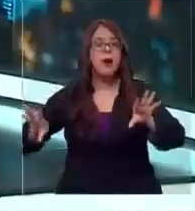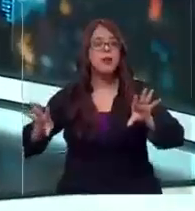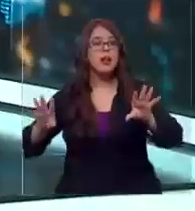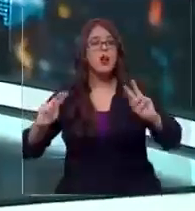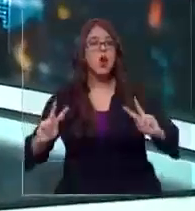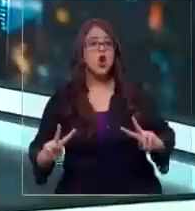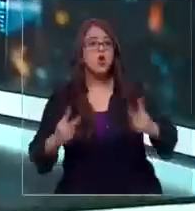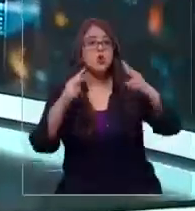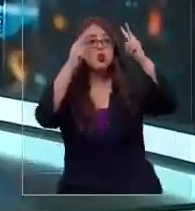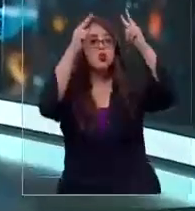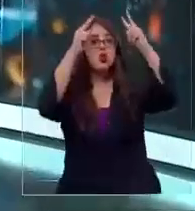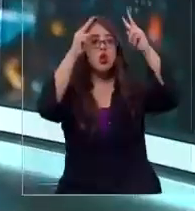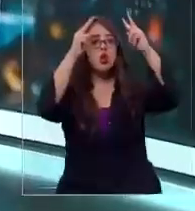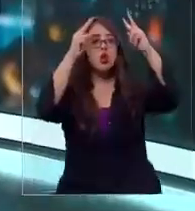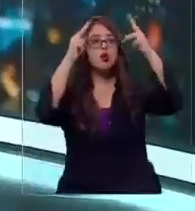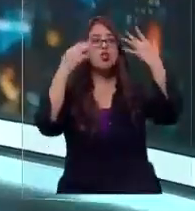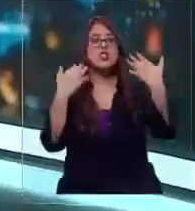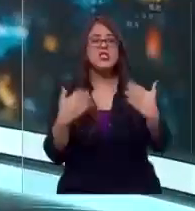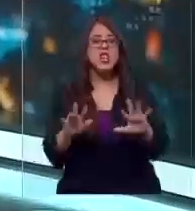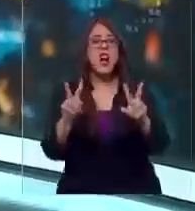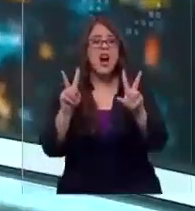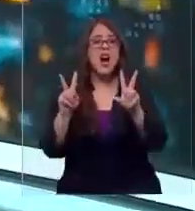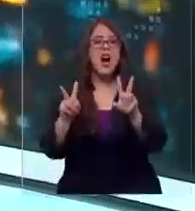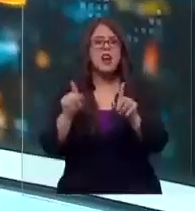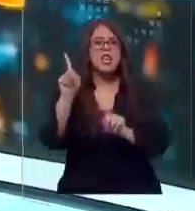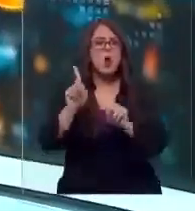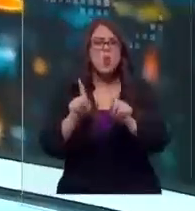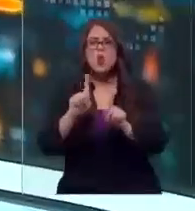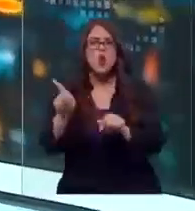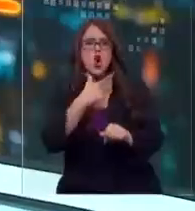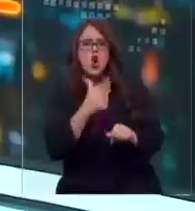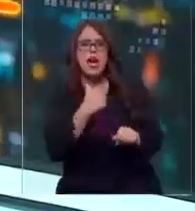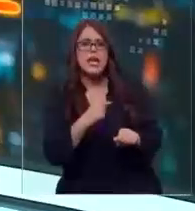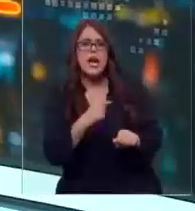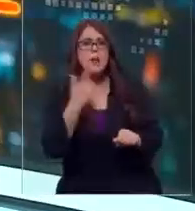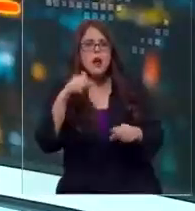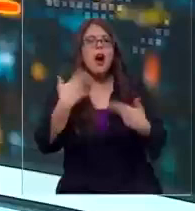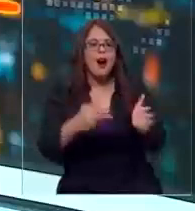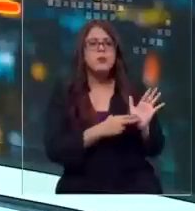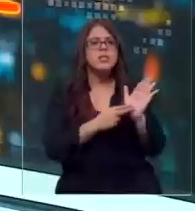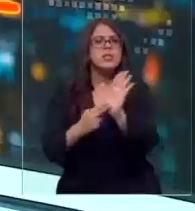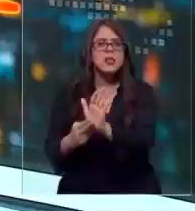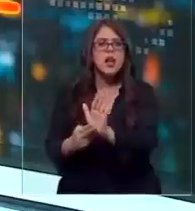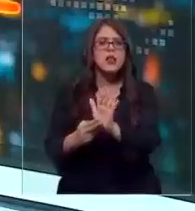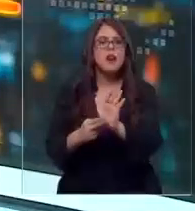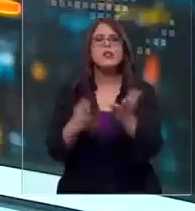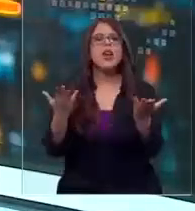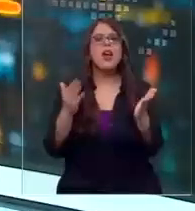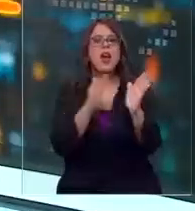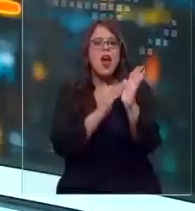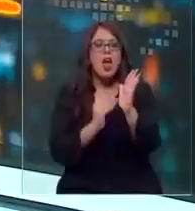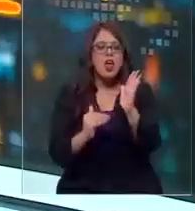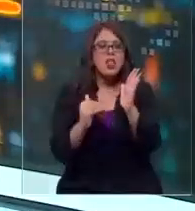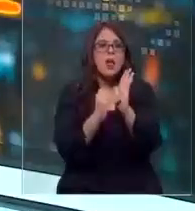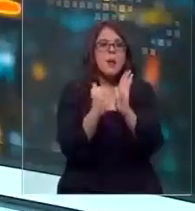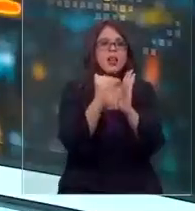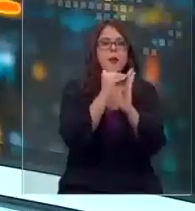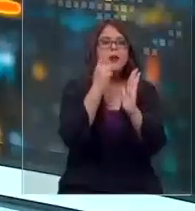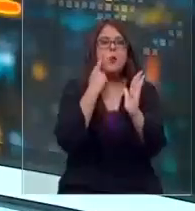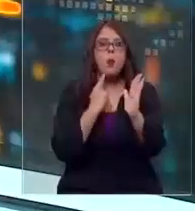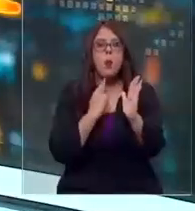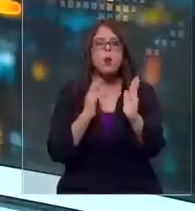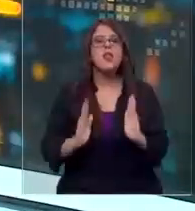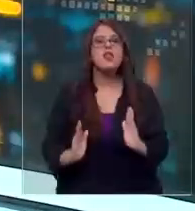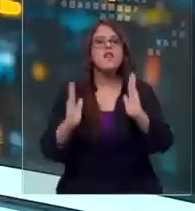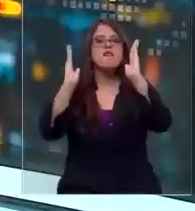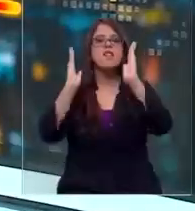...partió en medio de la fuerte resistencia de parte de los vecinos y ahora fue presentado el departamento piloto. Se trata